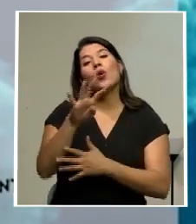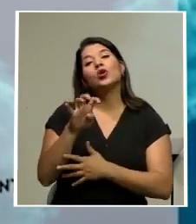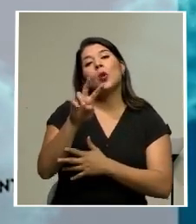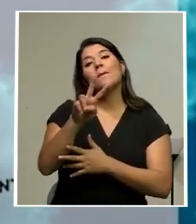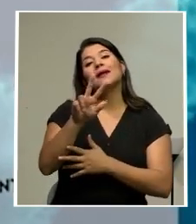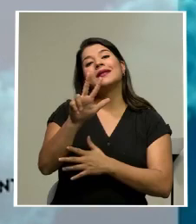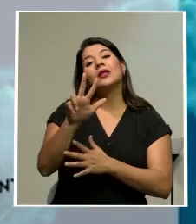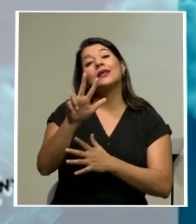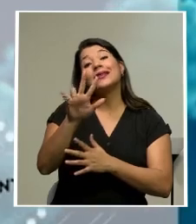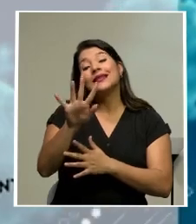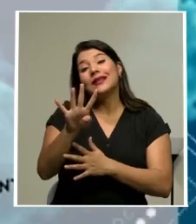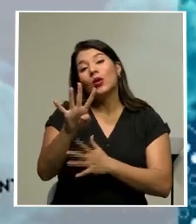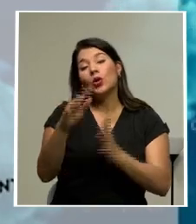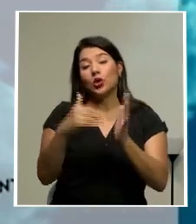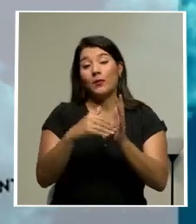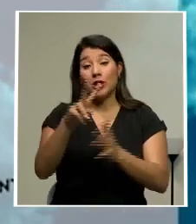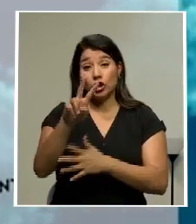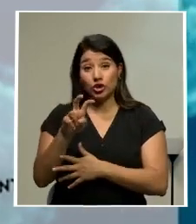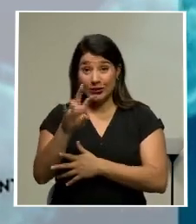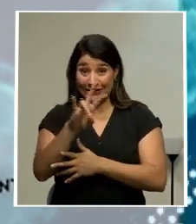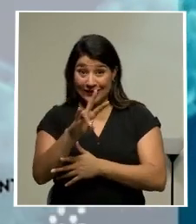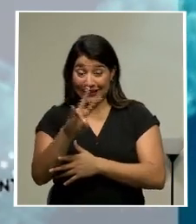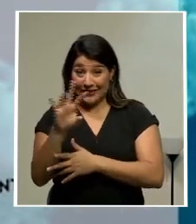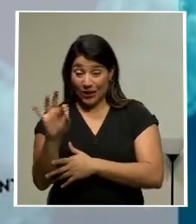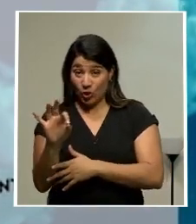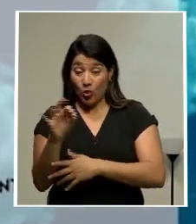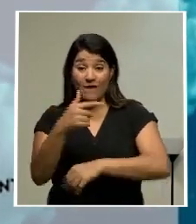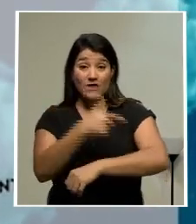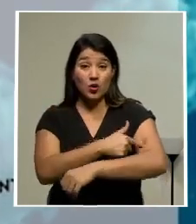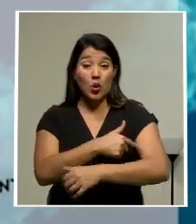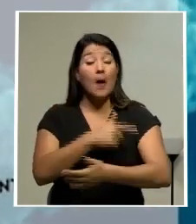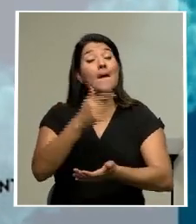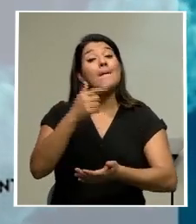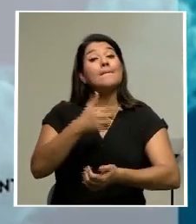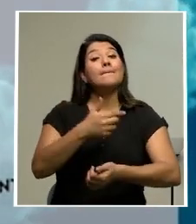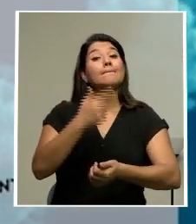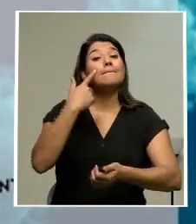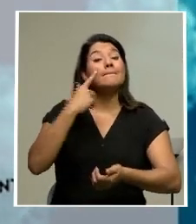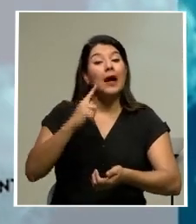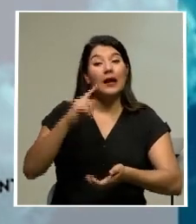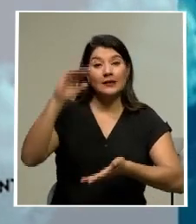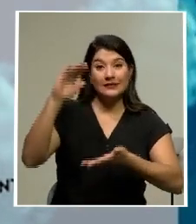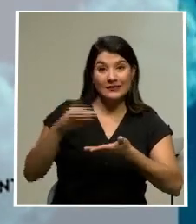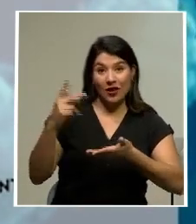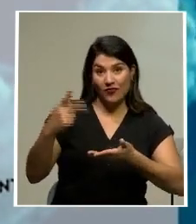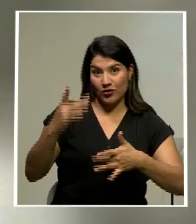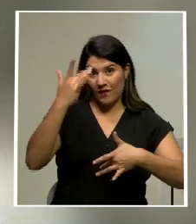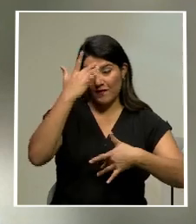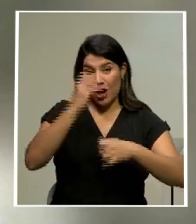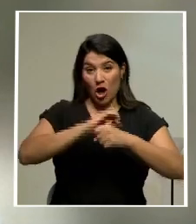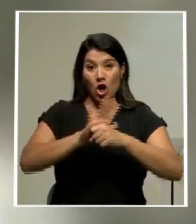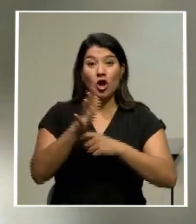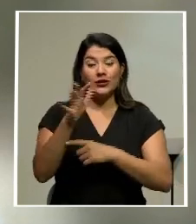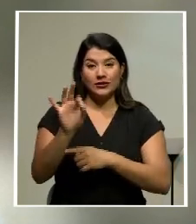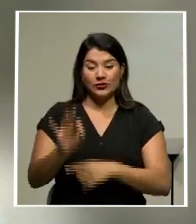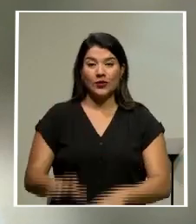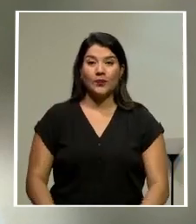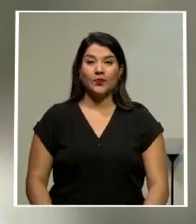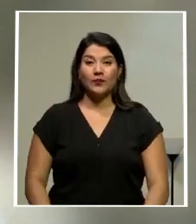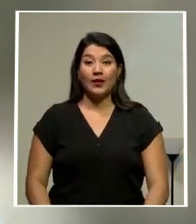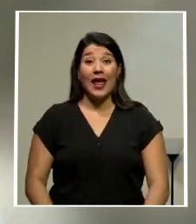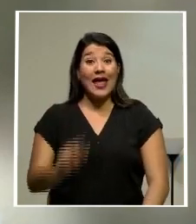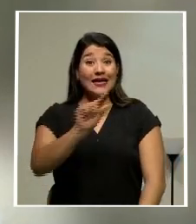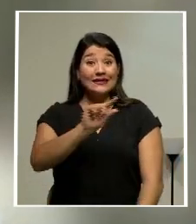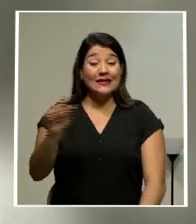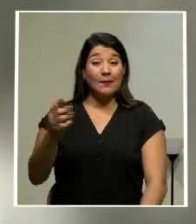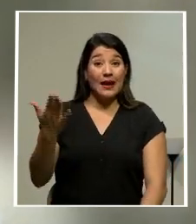mil 278 dosis de la vacuna contra la COVID-19 en nuestro país. Se aplicó durante la semana